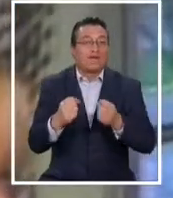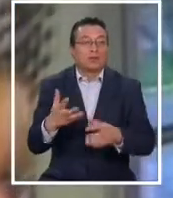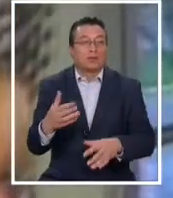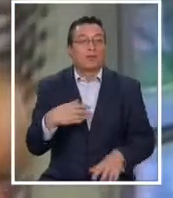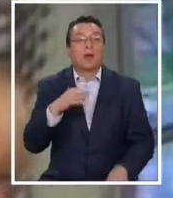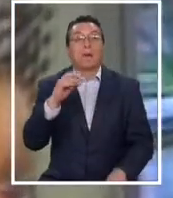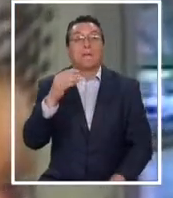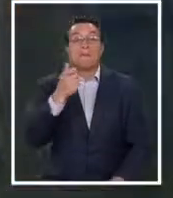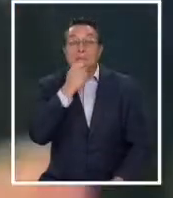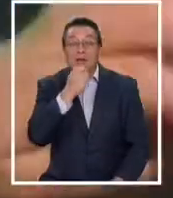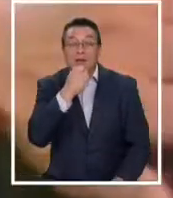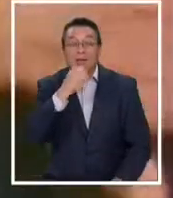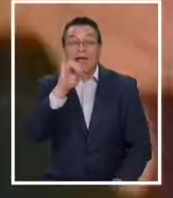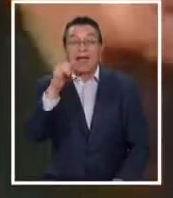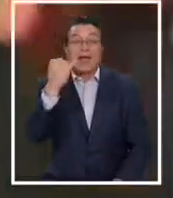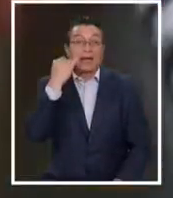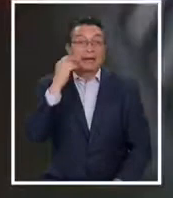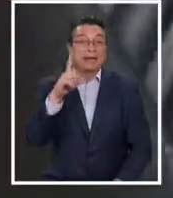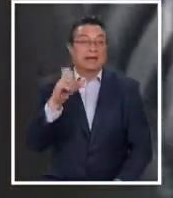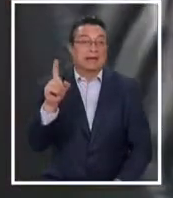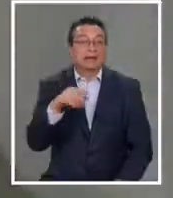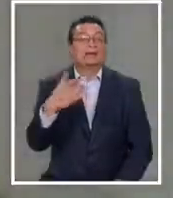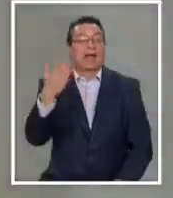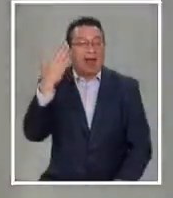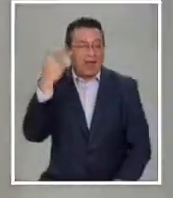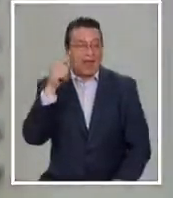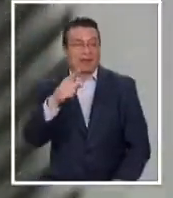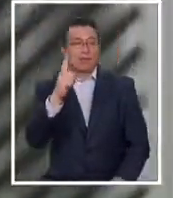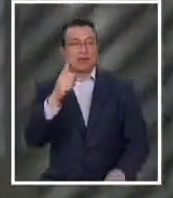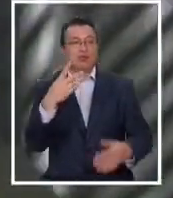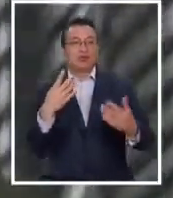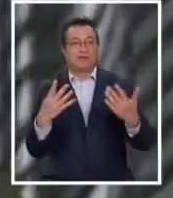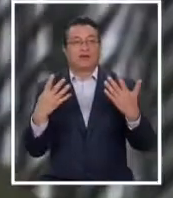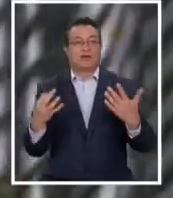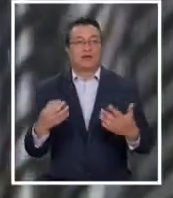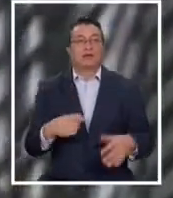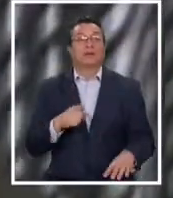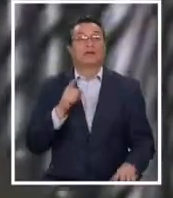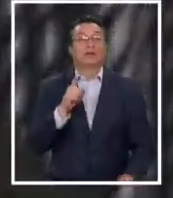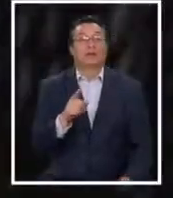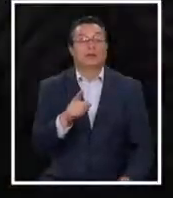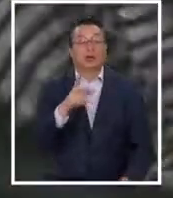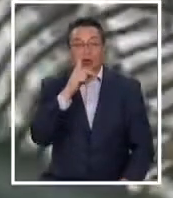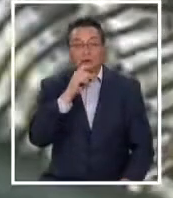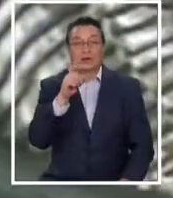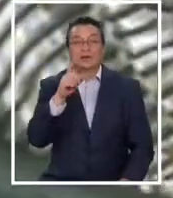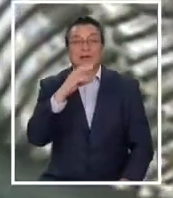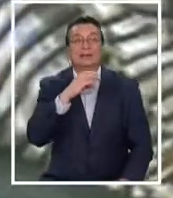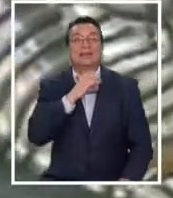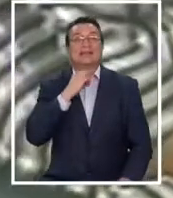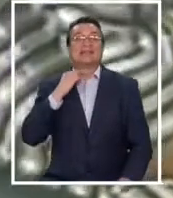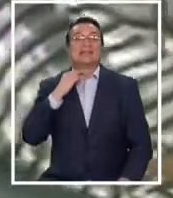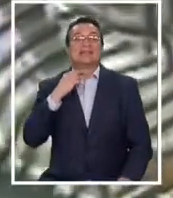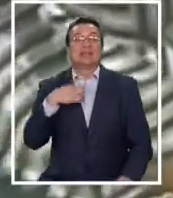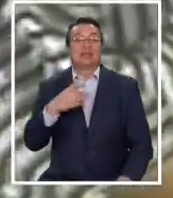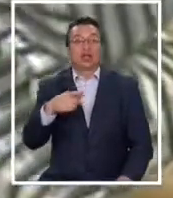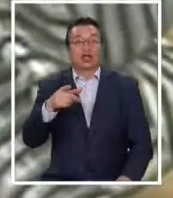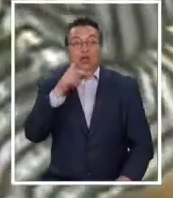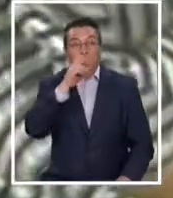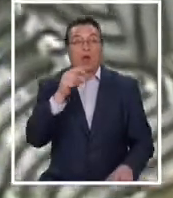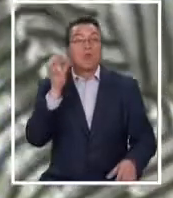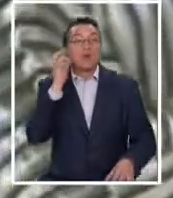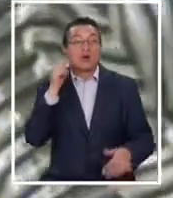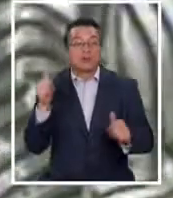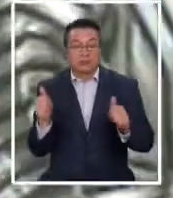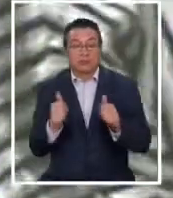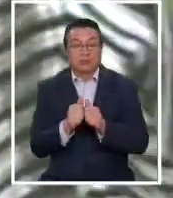periodista Pamela Giles le hacía confesarse cuando ya pisábamos los 90. Eres como un sacerdote en el fondo, donde estás cerca de una mujer